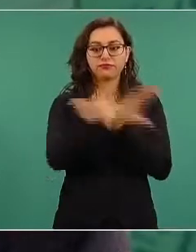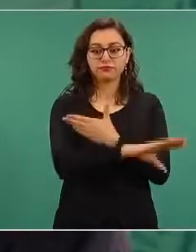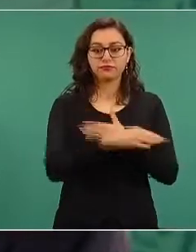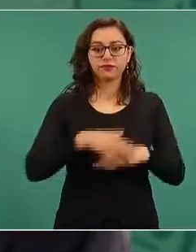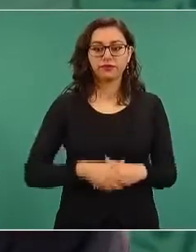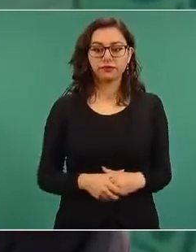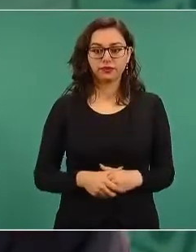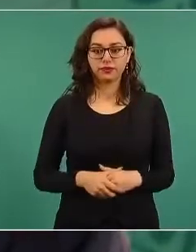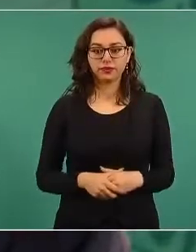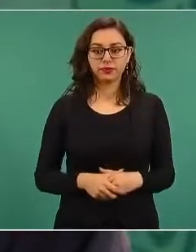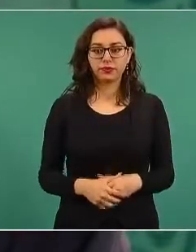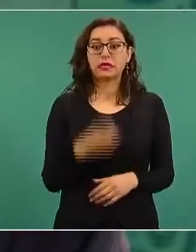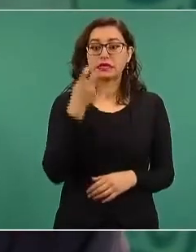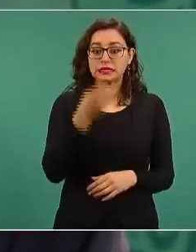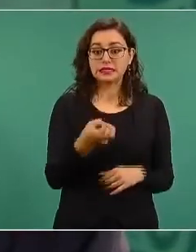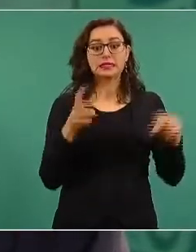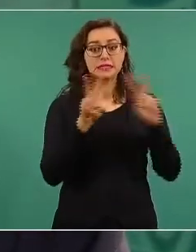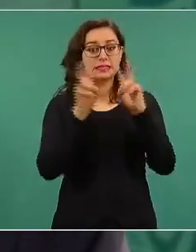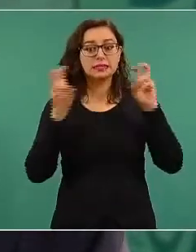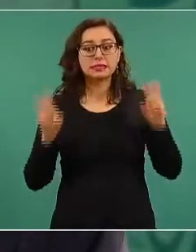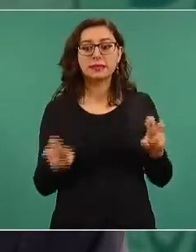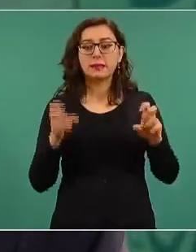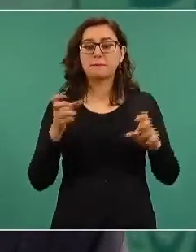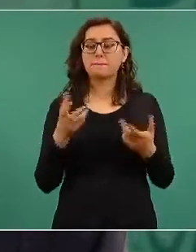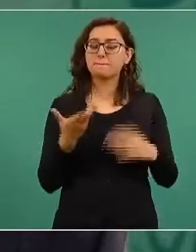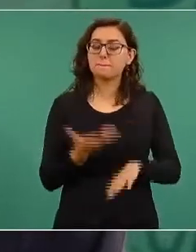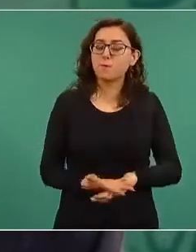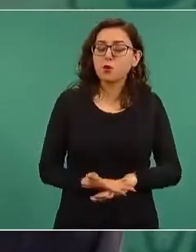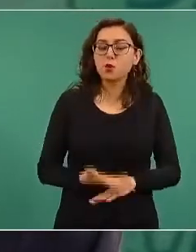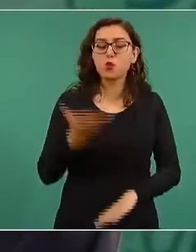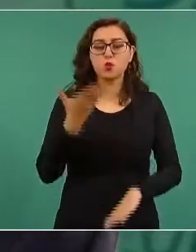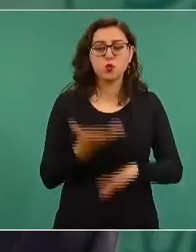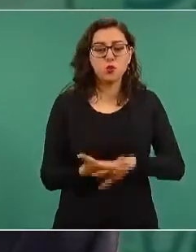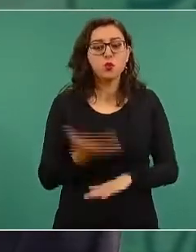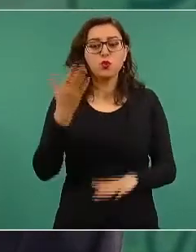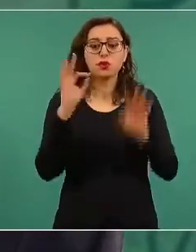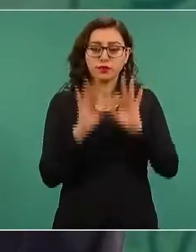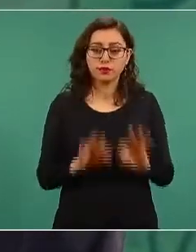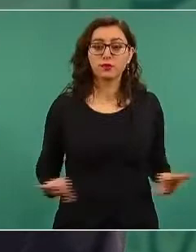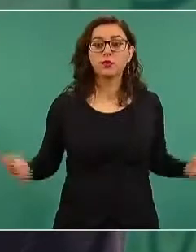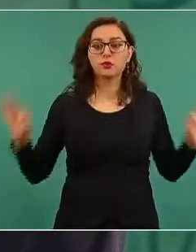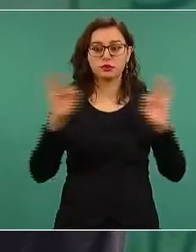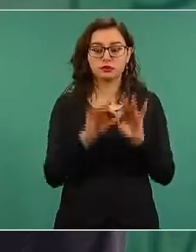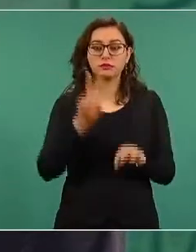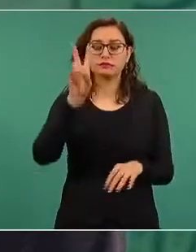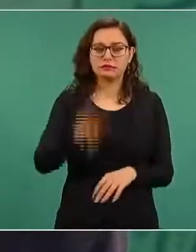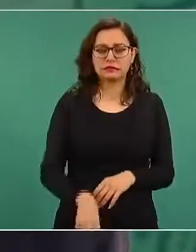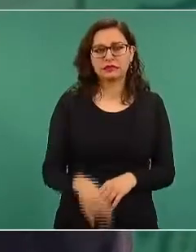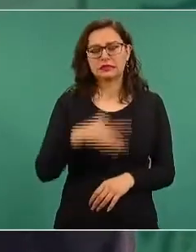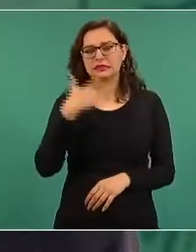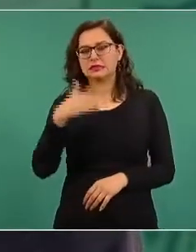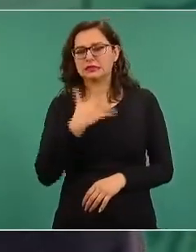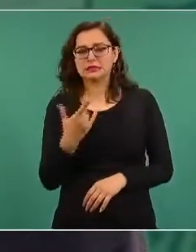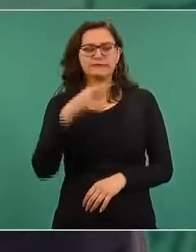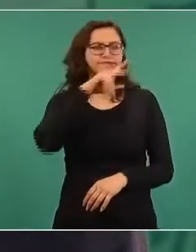nos importa, nos preocupa, nos ocupa,